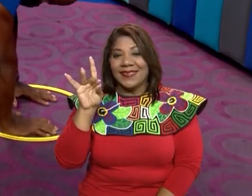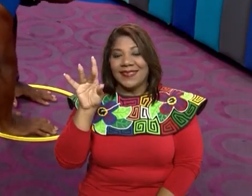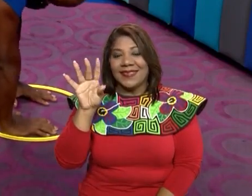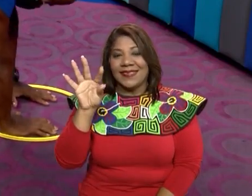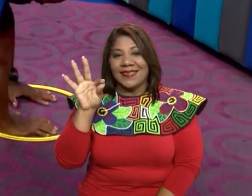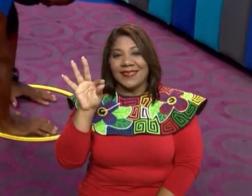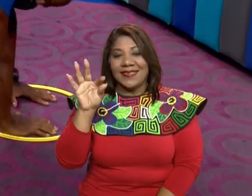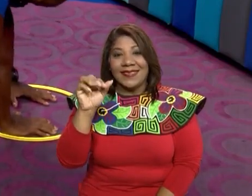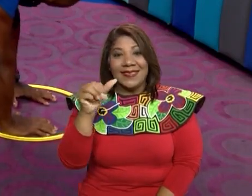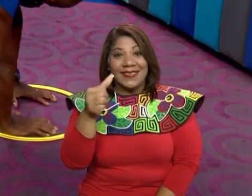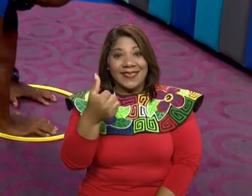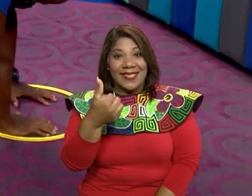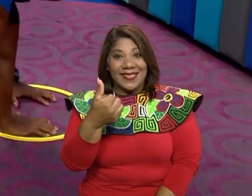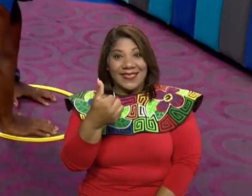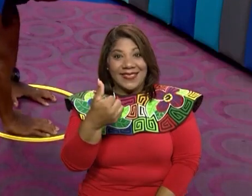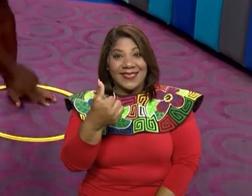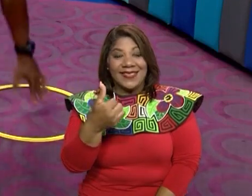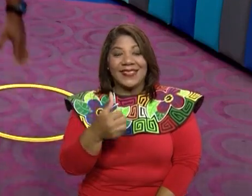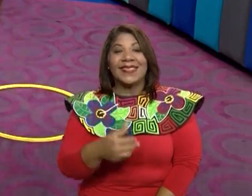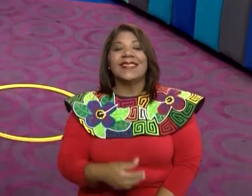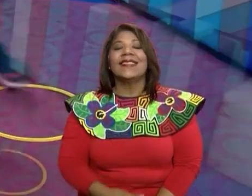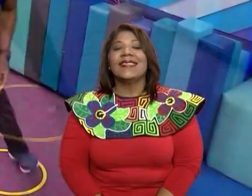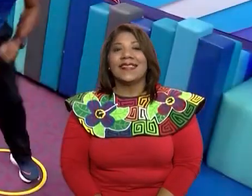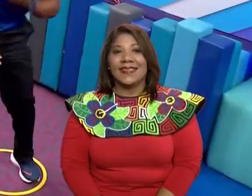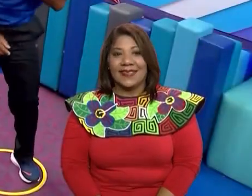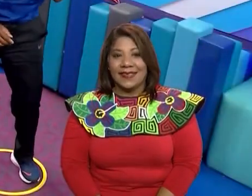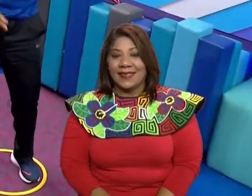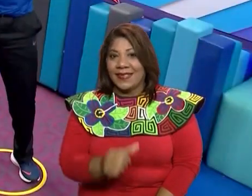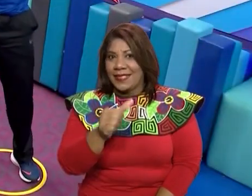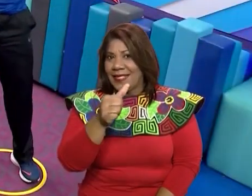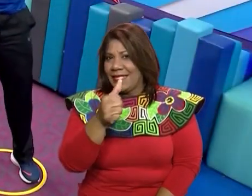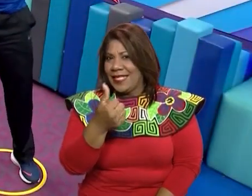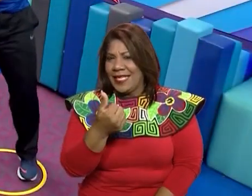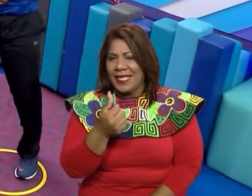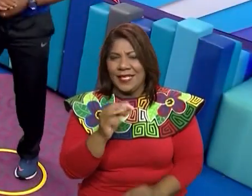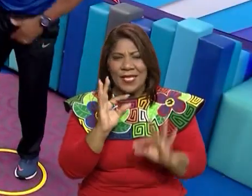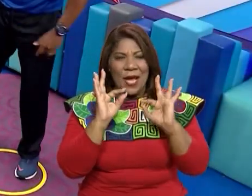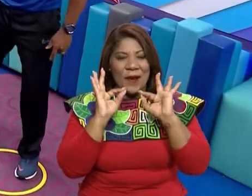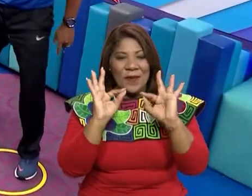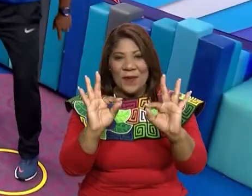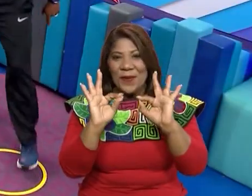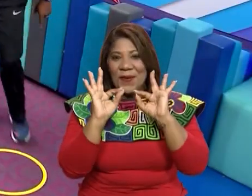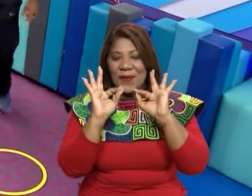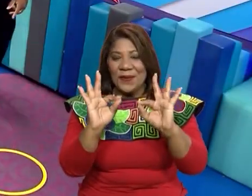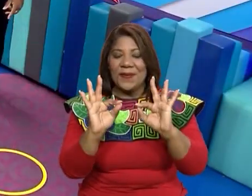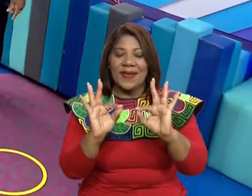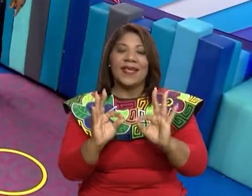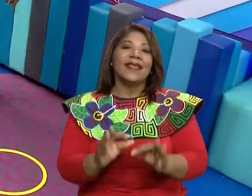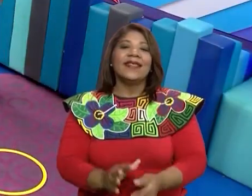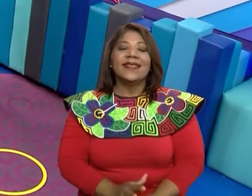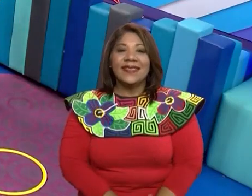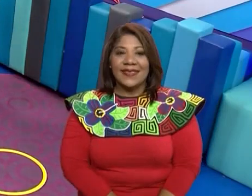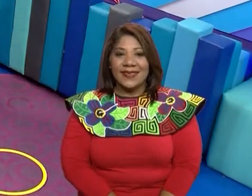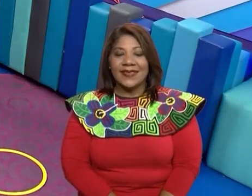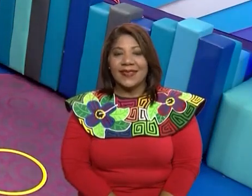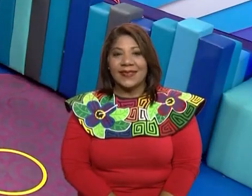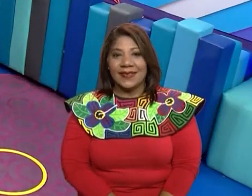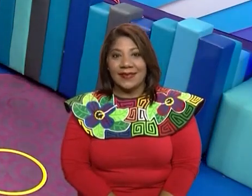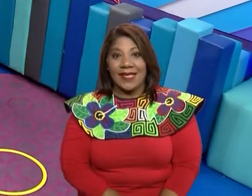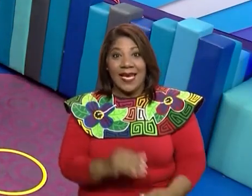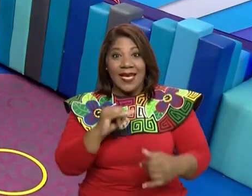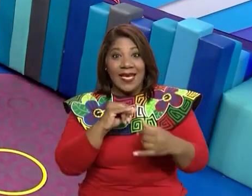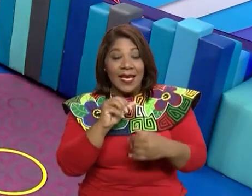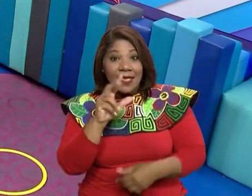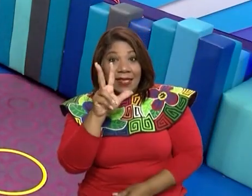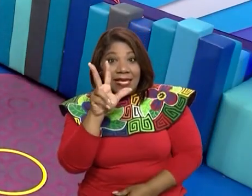ocho, nueve, diez. Excelente. Creo que con diez estamos bien. Y en el otro círculo de